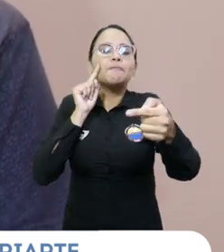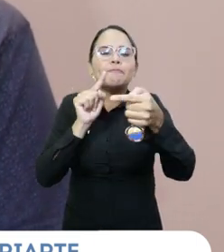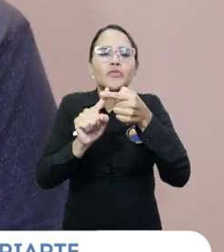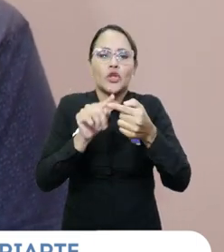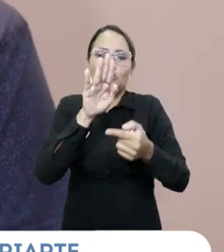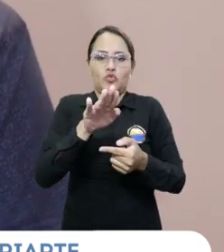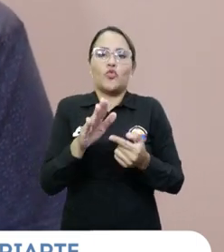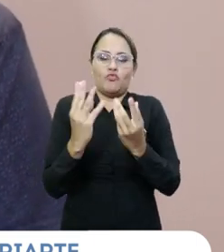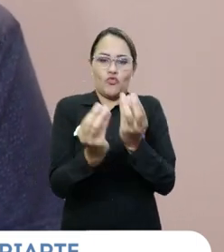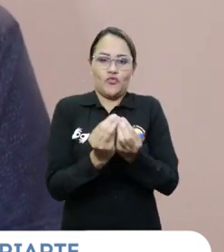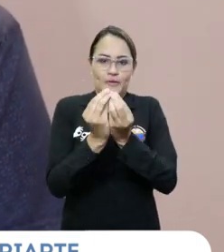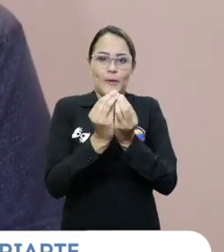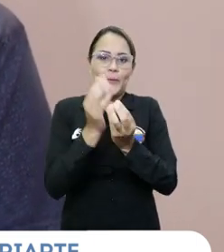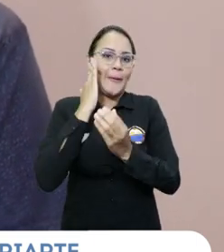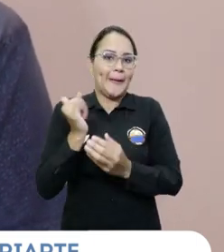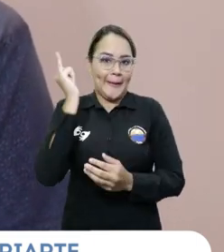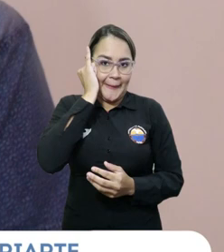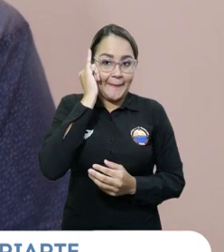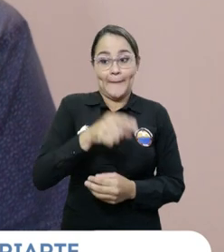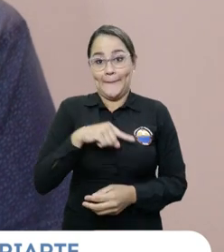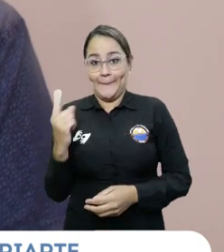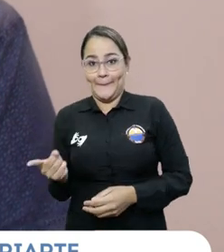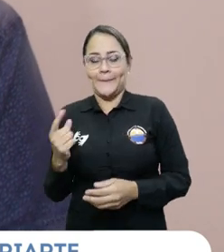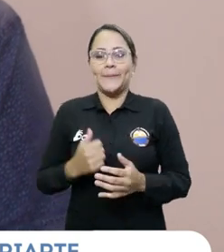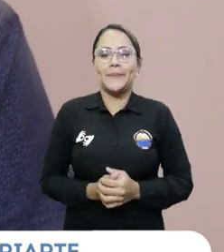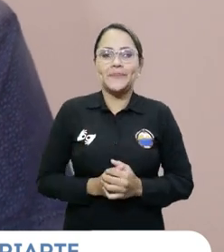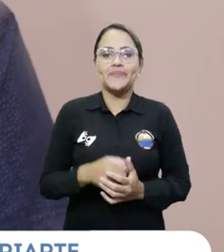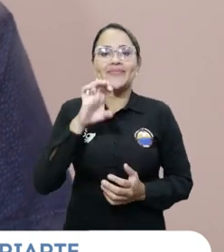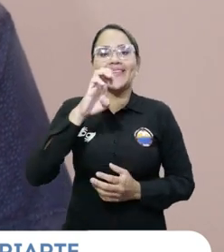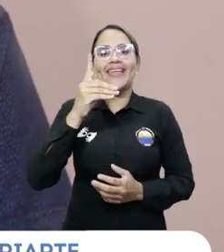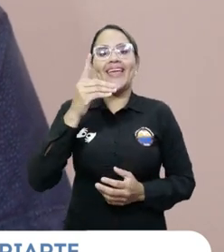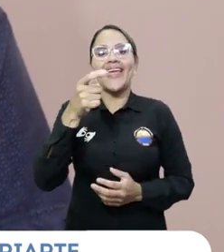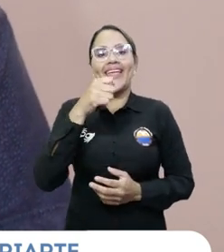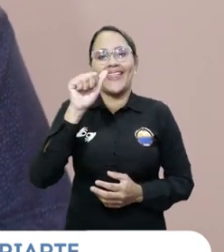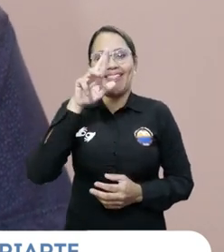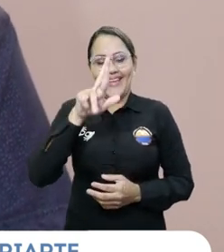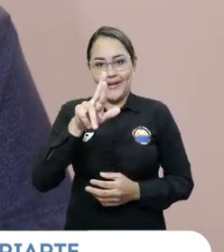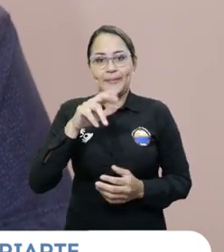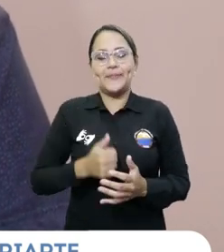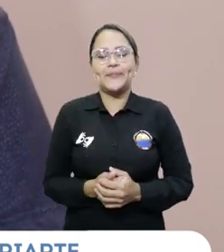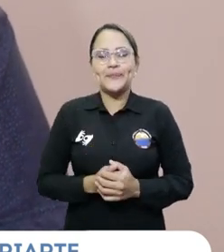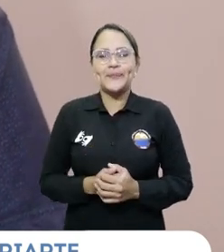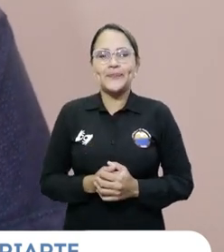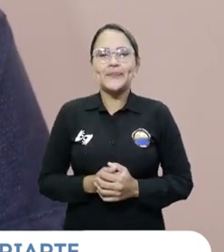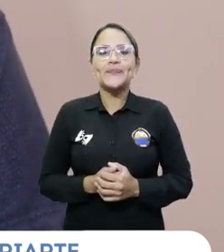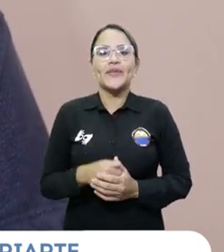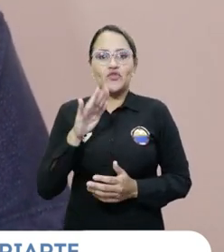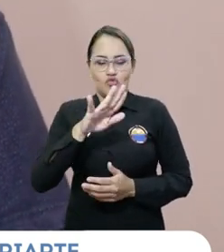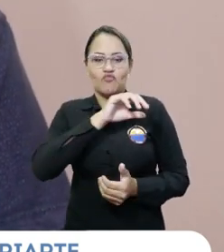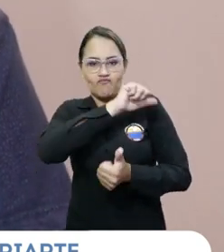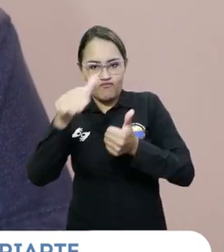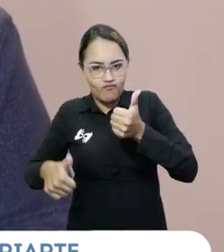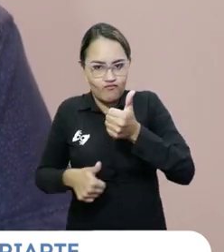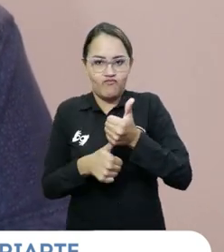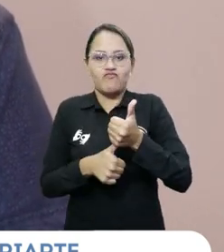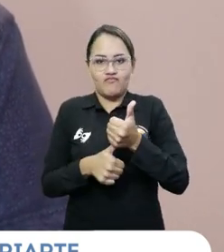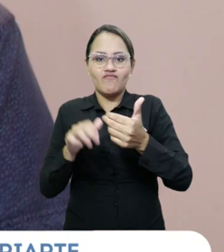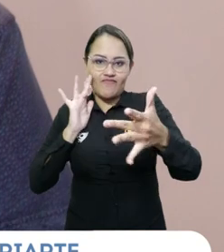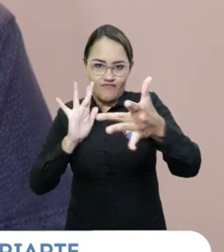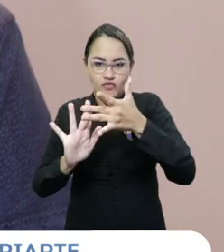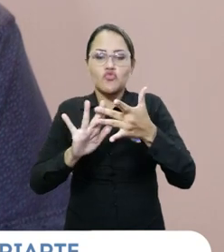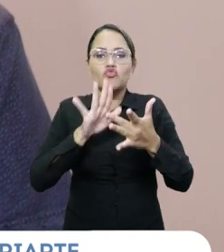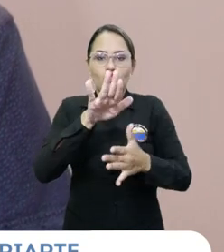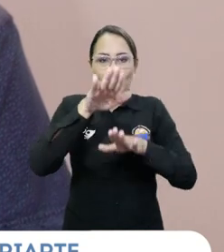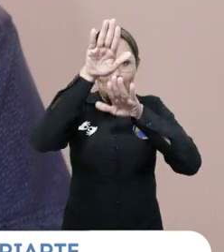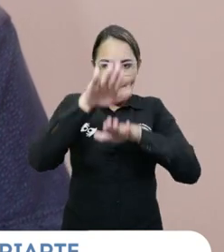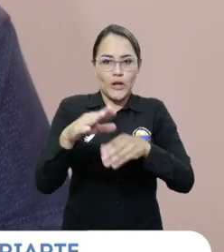representarlos en el Consejo Académico. Mi compañero, Edgar Villegas Iriarte, como suplente en esta plancha